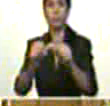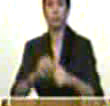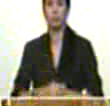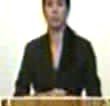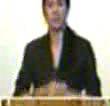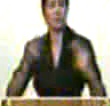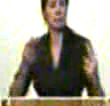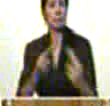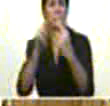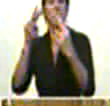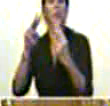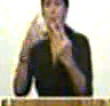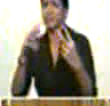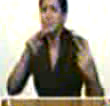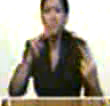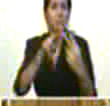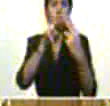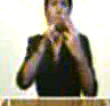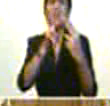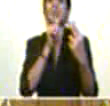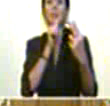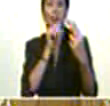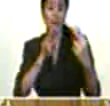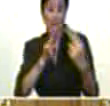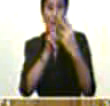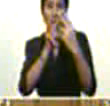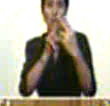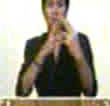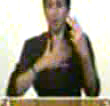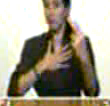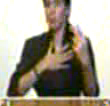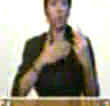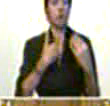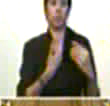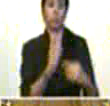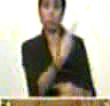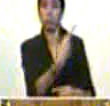cuando uno dice encuentro con lo que somos y como somos con nuestras diferencias.